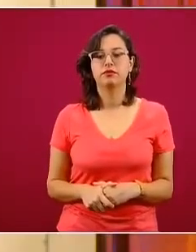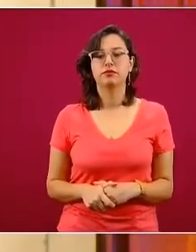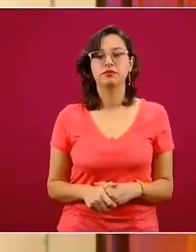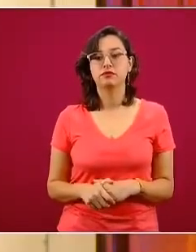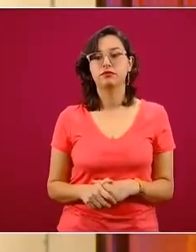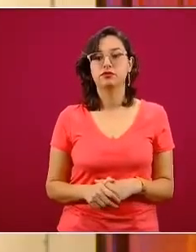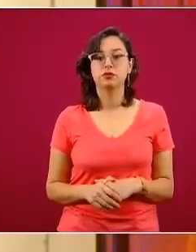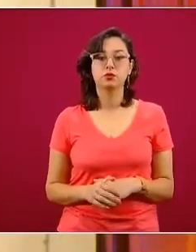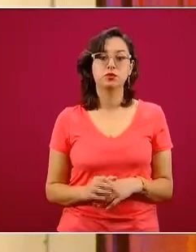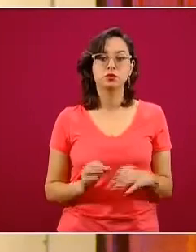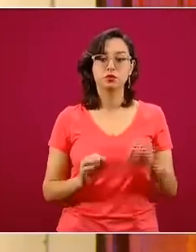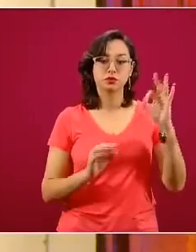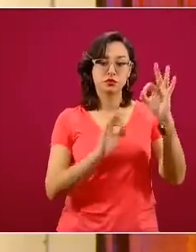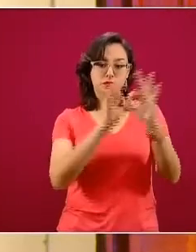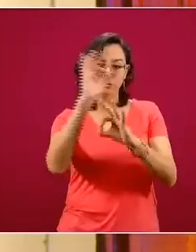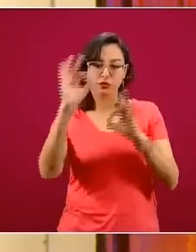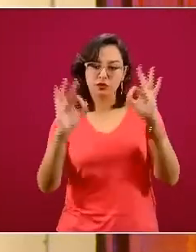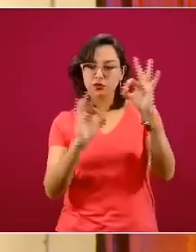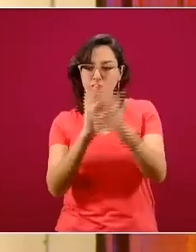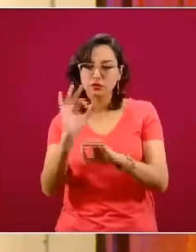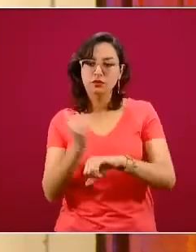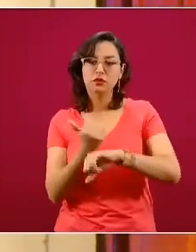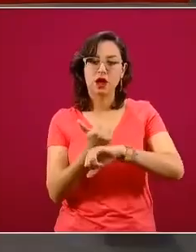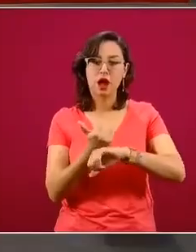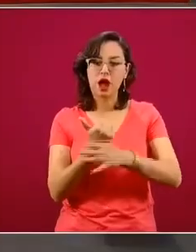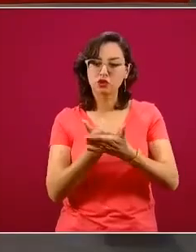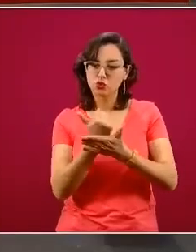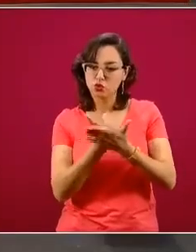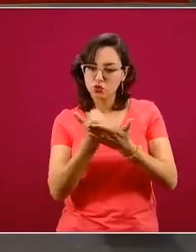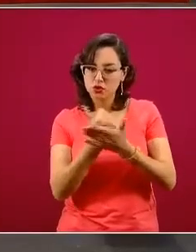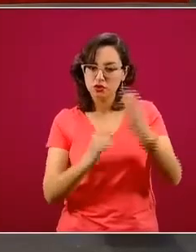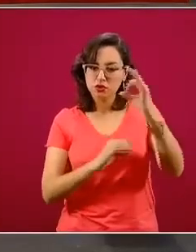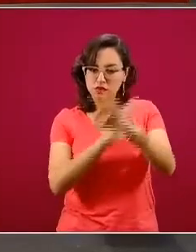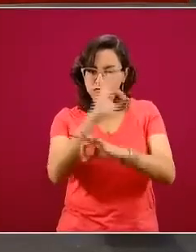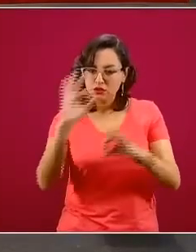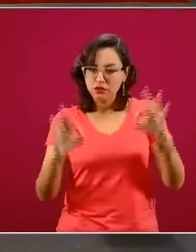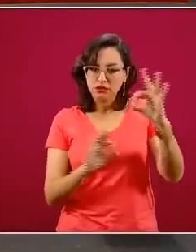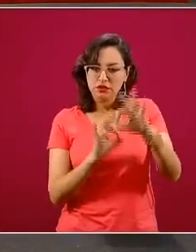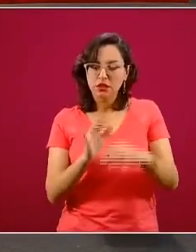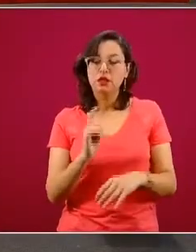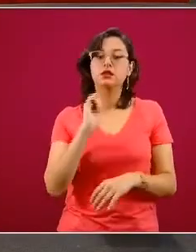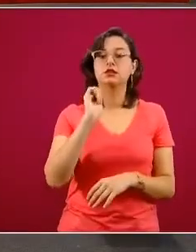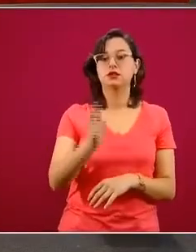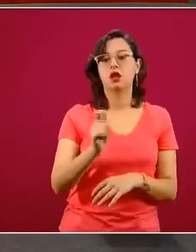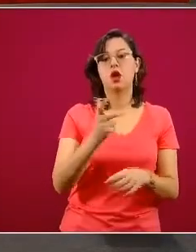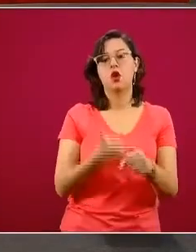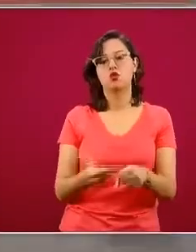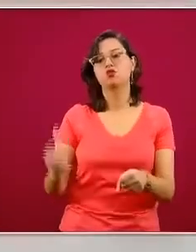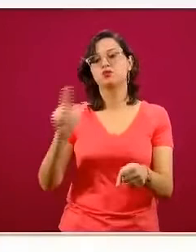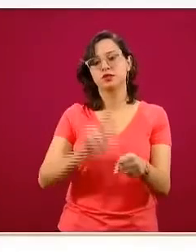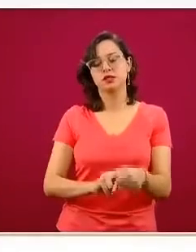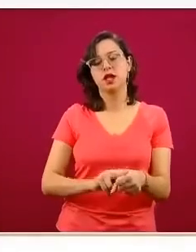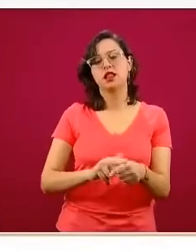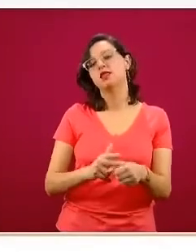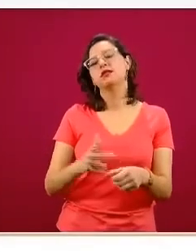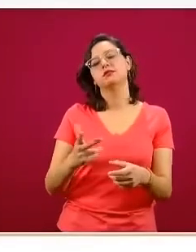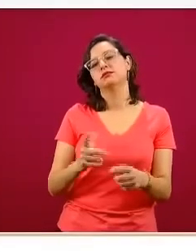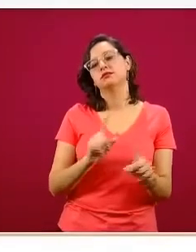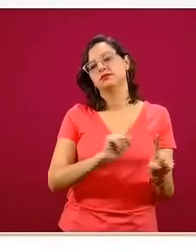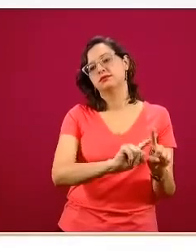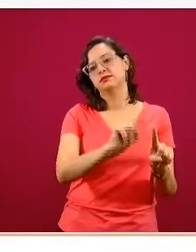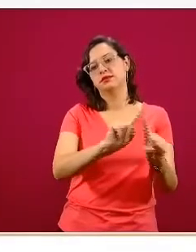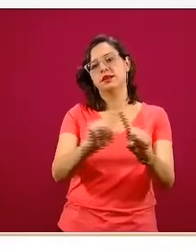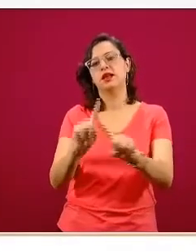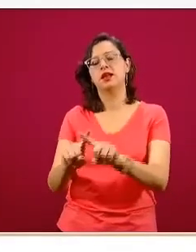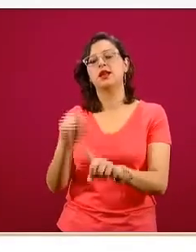o prácticamente círculos azules que ustedes ven en el mapa, son unidades de salud, que al corte, que es el día de ayer completo,